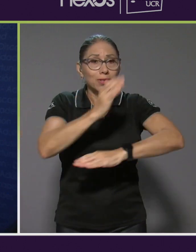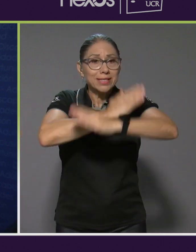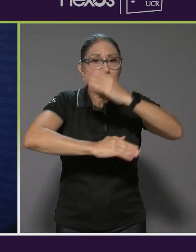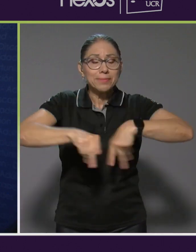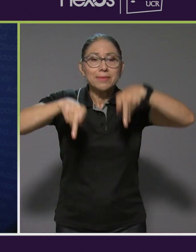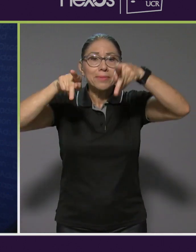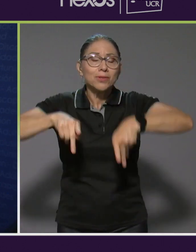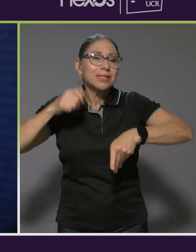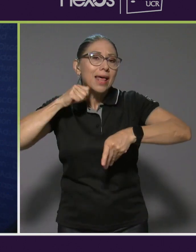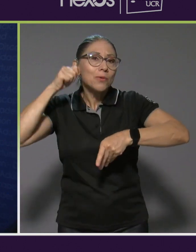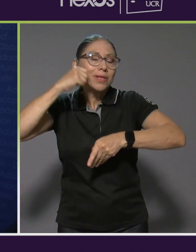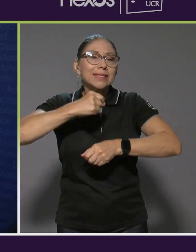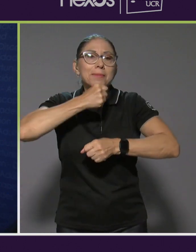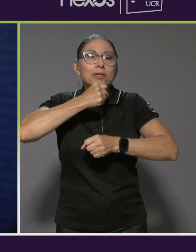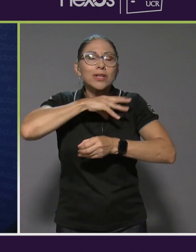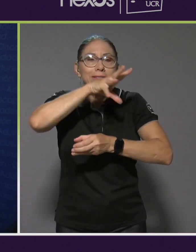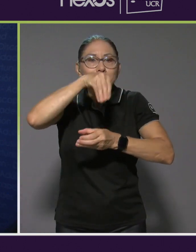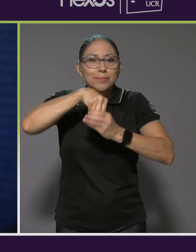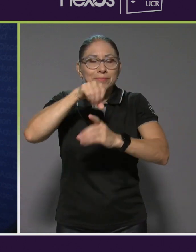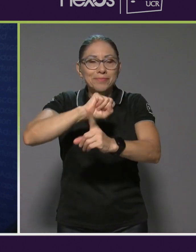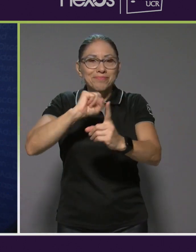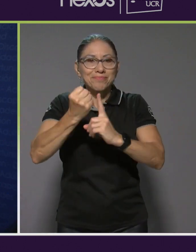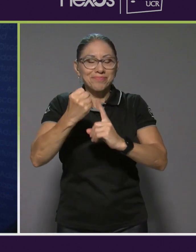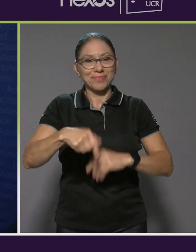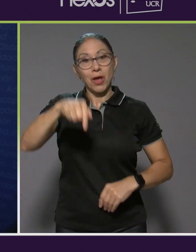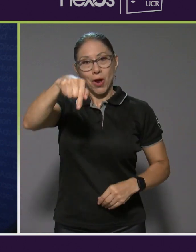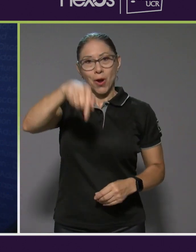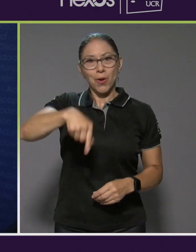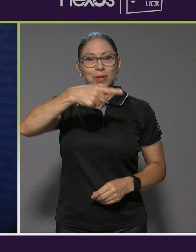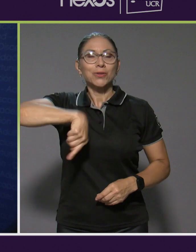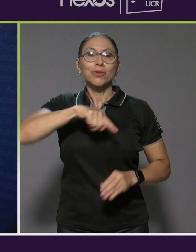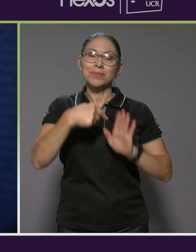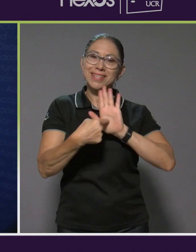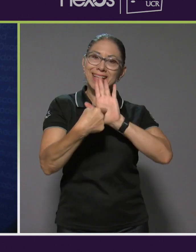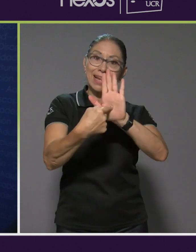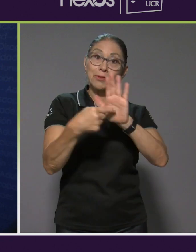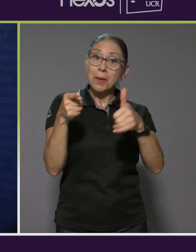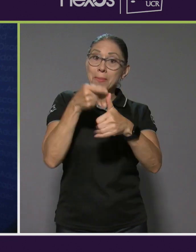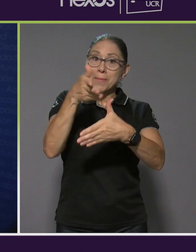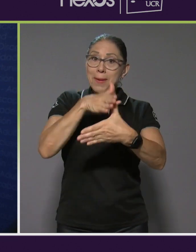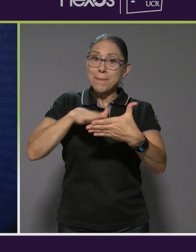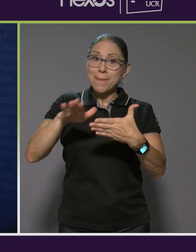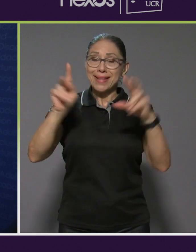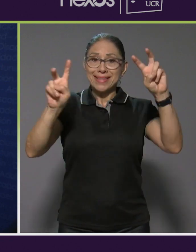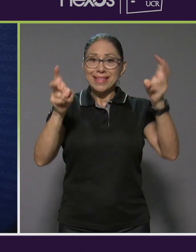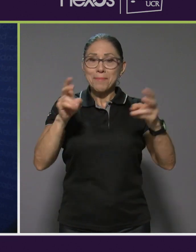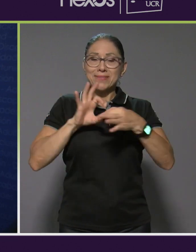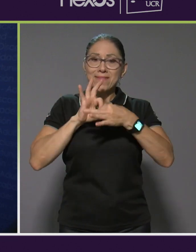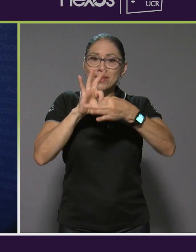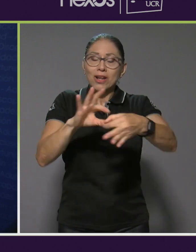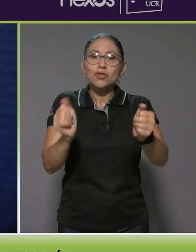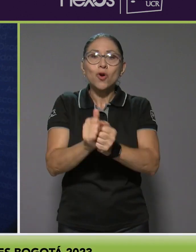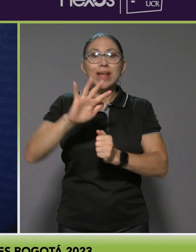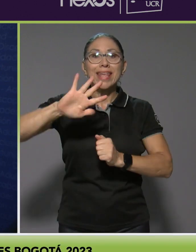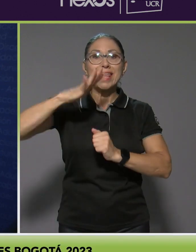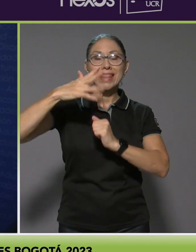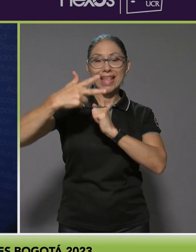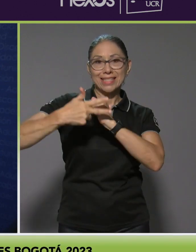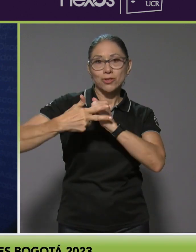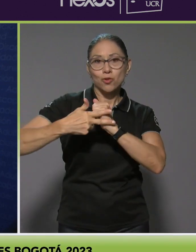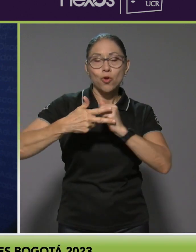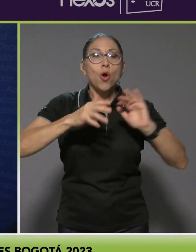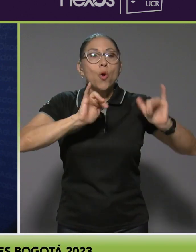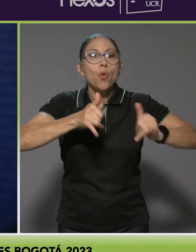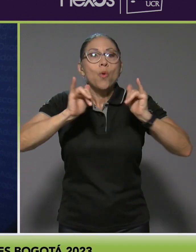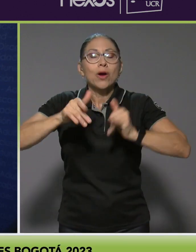discapacidad y personas adultas mayores. Hoy le presentaremos la primera entrega de contenidos relacionados a la quinta edición de los